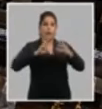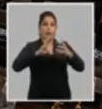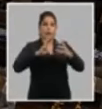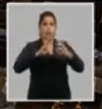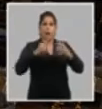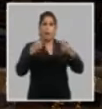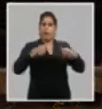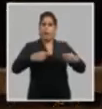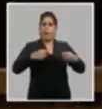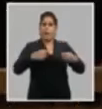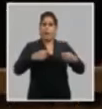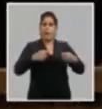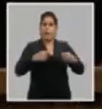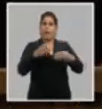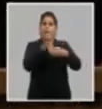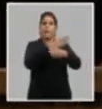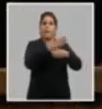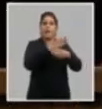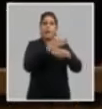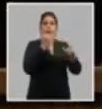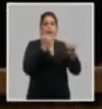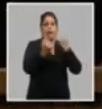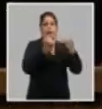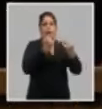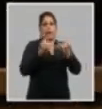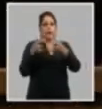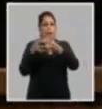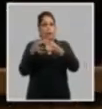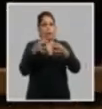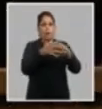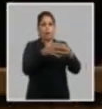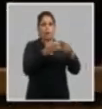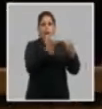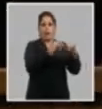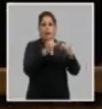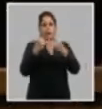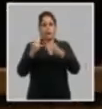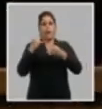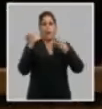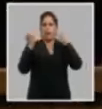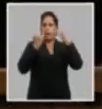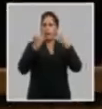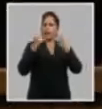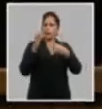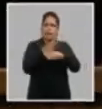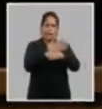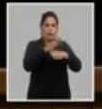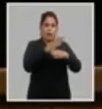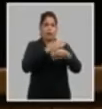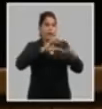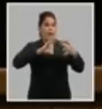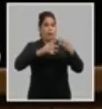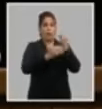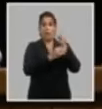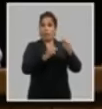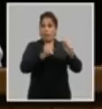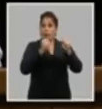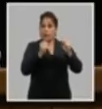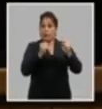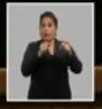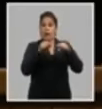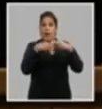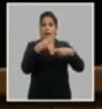teniendo en cuenta la diversidad de intereses colectivos e individuales potenciar las vías y formas para